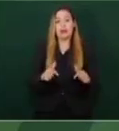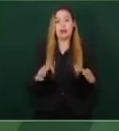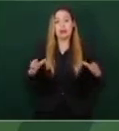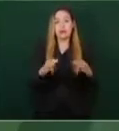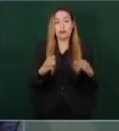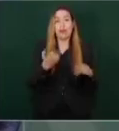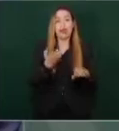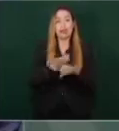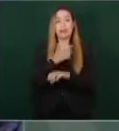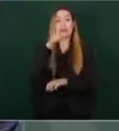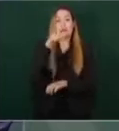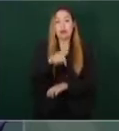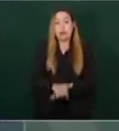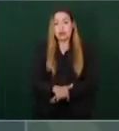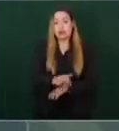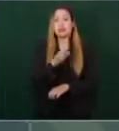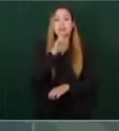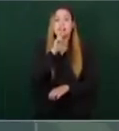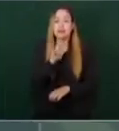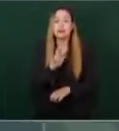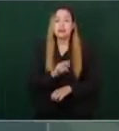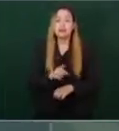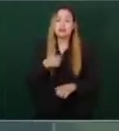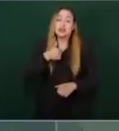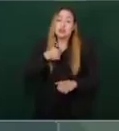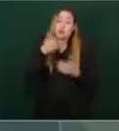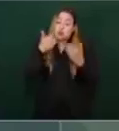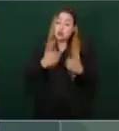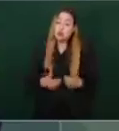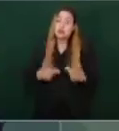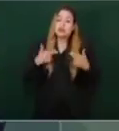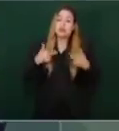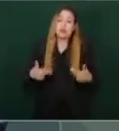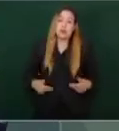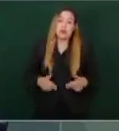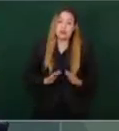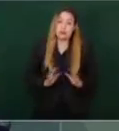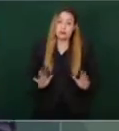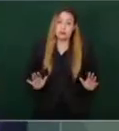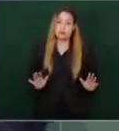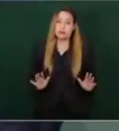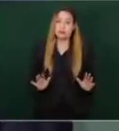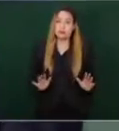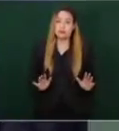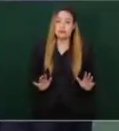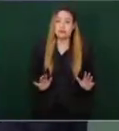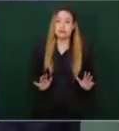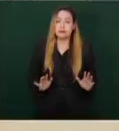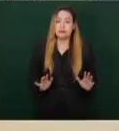humanista, por eso